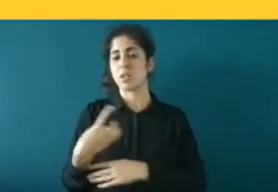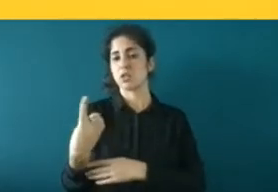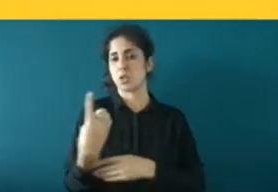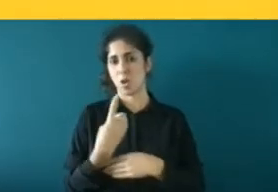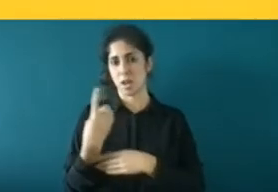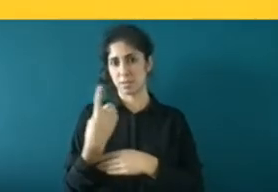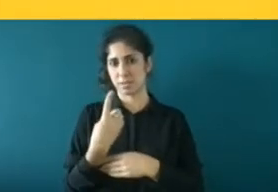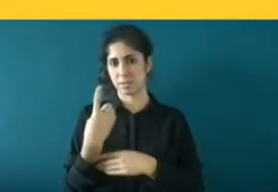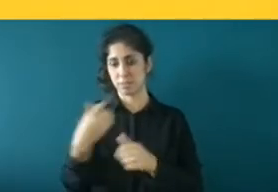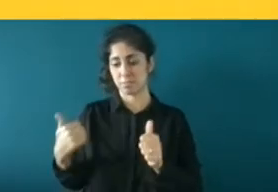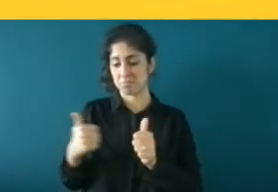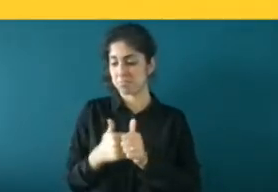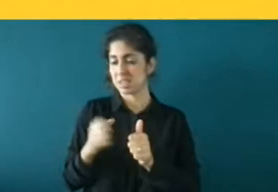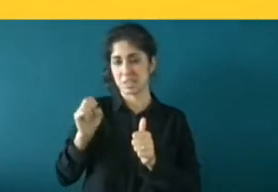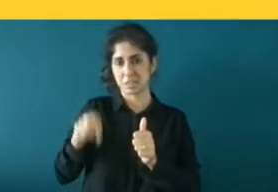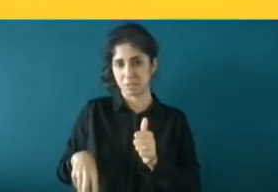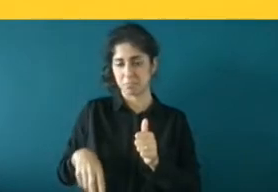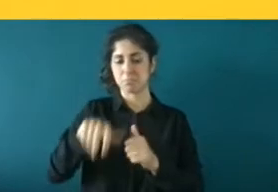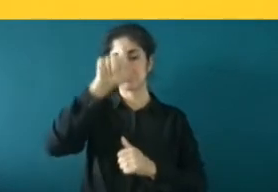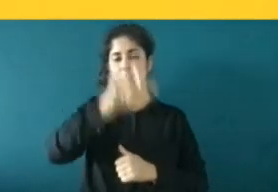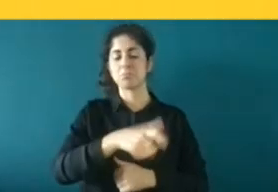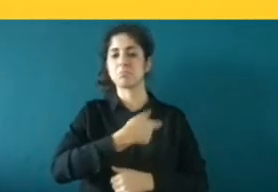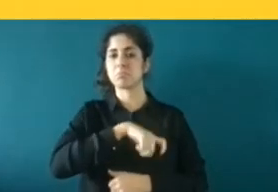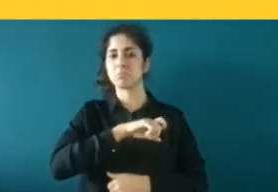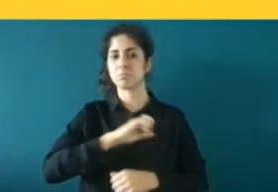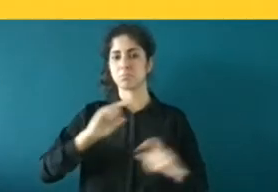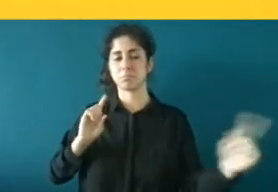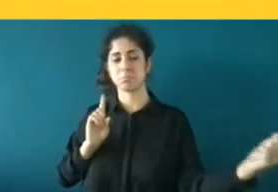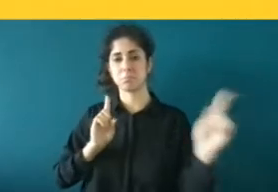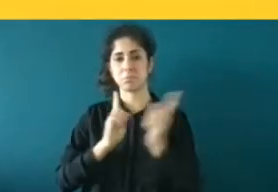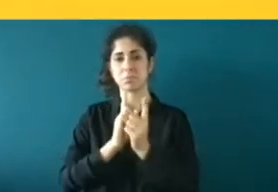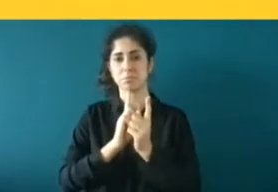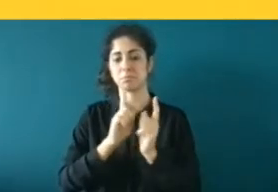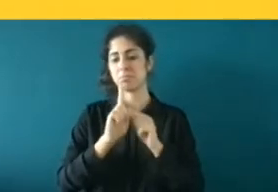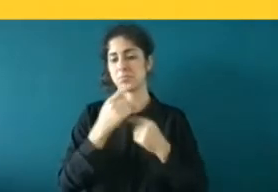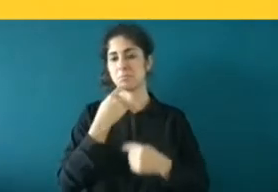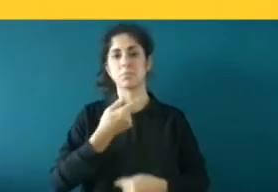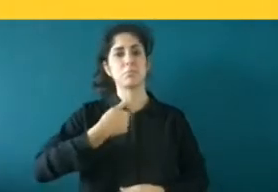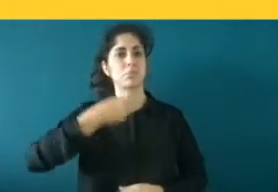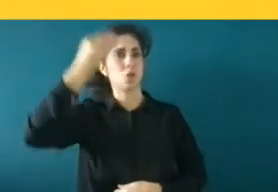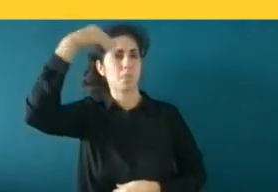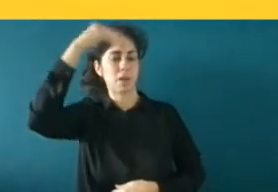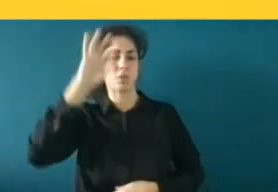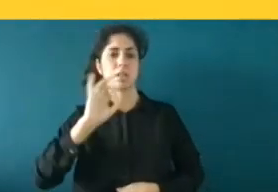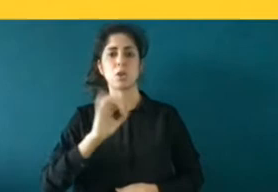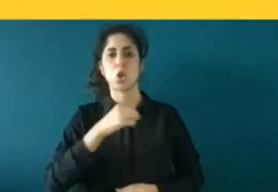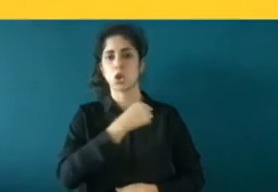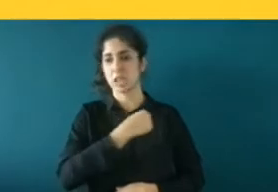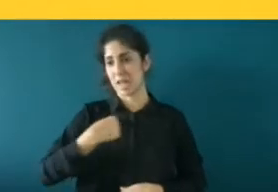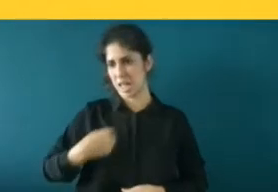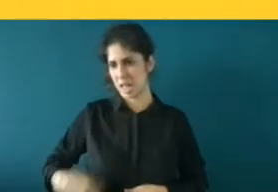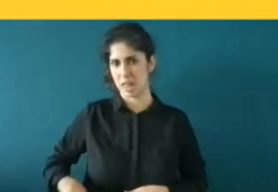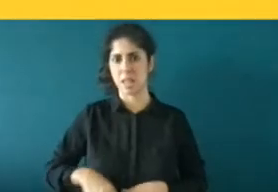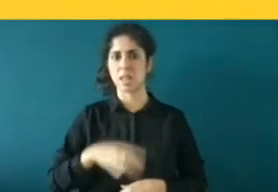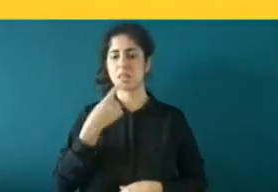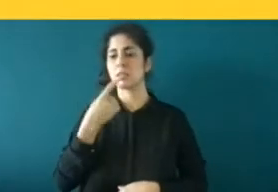les dice el que está ahí de turno oiga yo soy marroquí o yo soy senegal y le dice no pero es que a los marroquíes o los